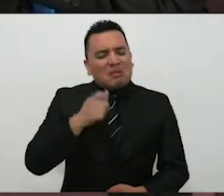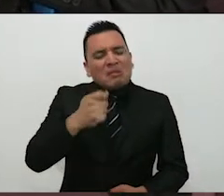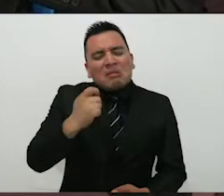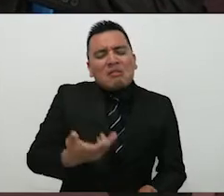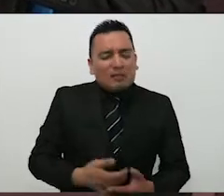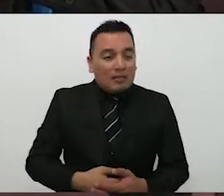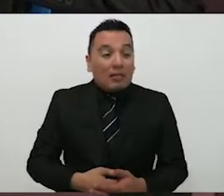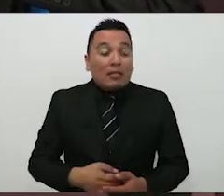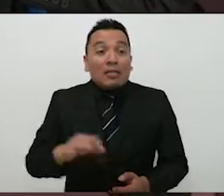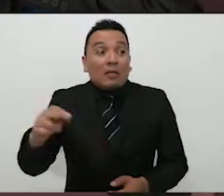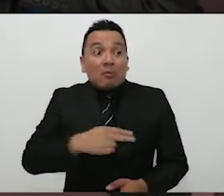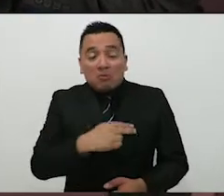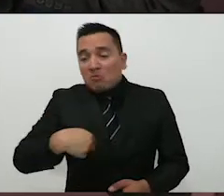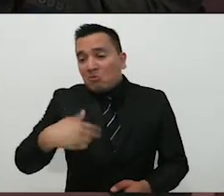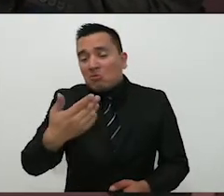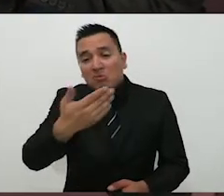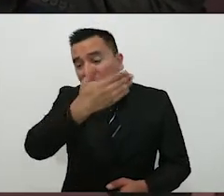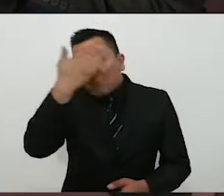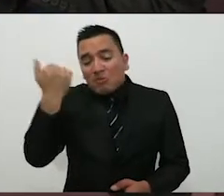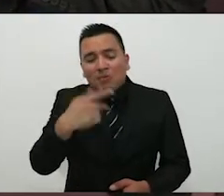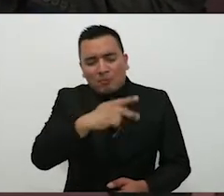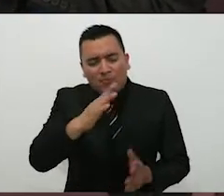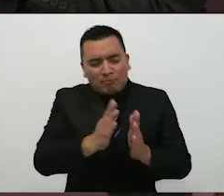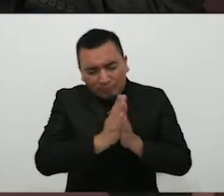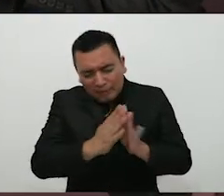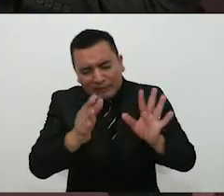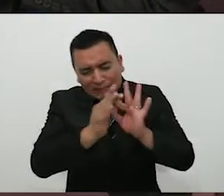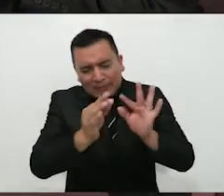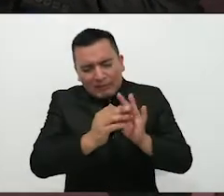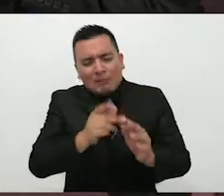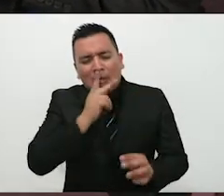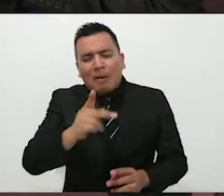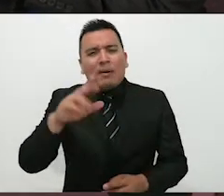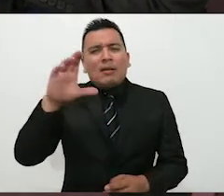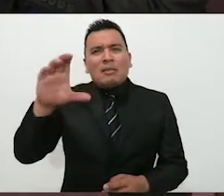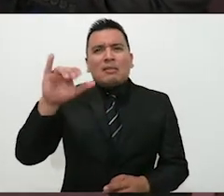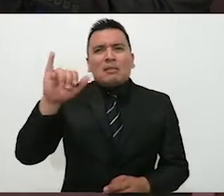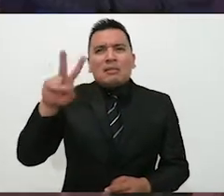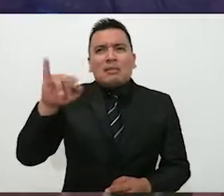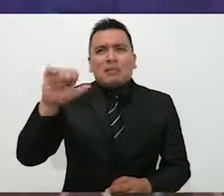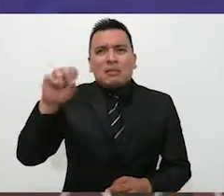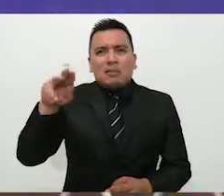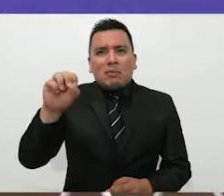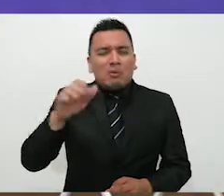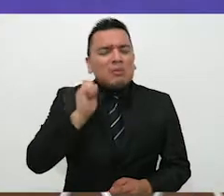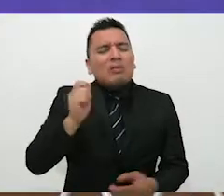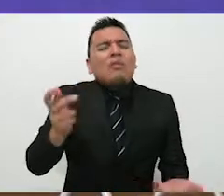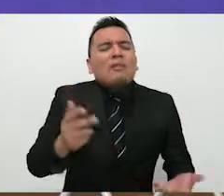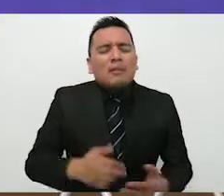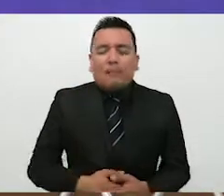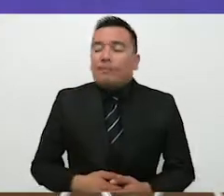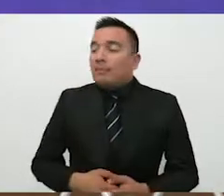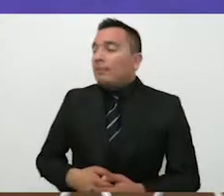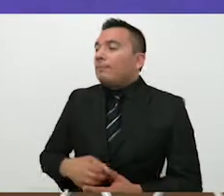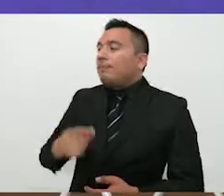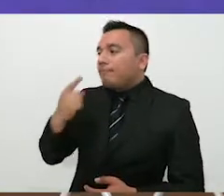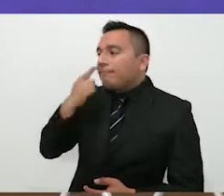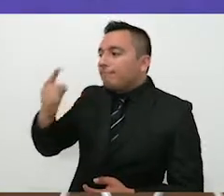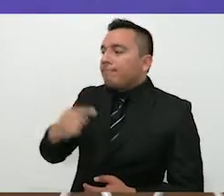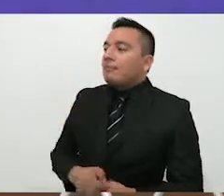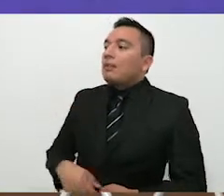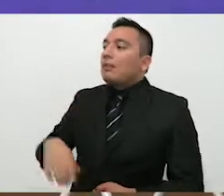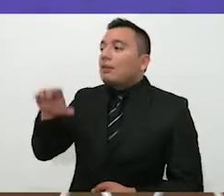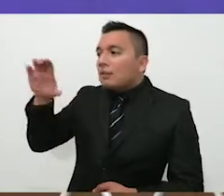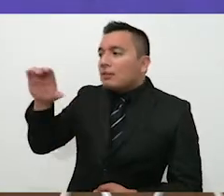saber en qué consiste. Pero podría platicarnos un poquito en qué consiste la educación cívica como tal, por favor. Claro que sí, Memo. Mira, la educación